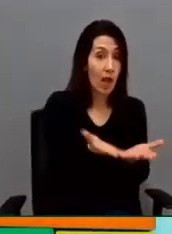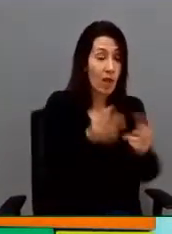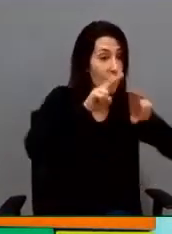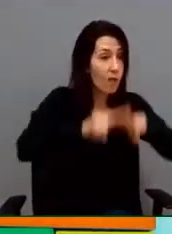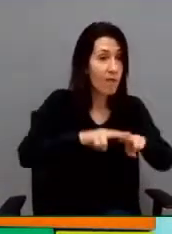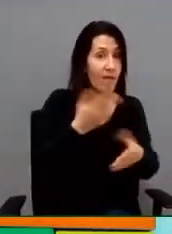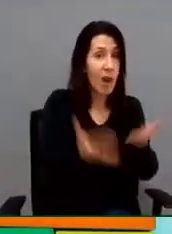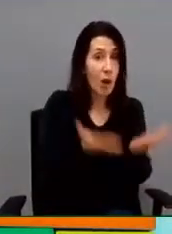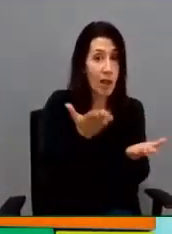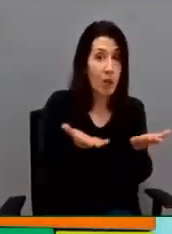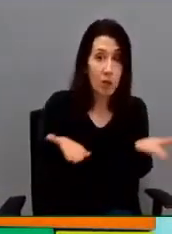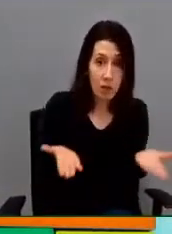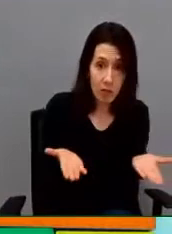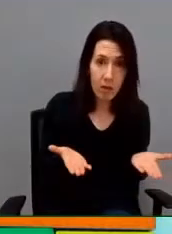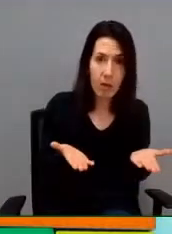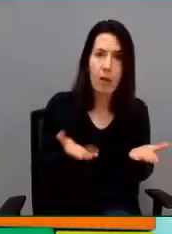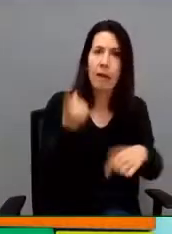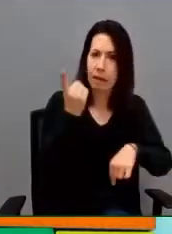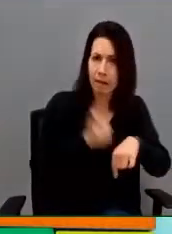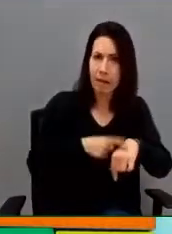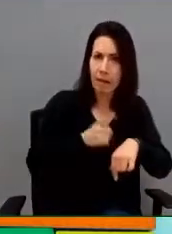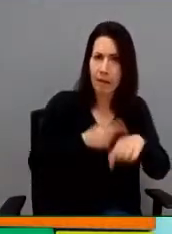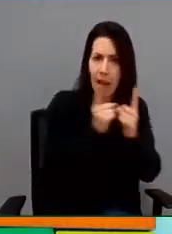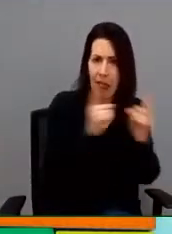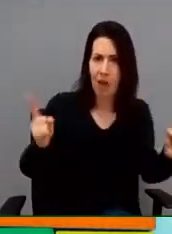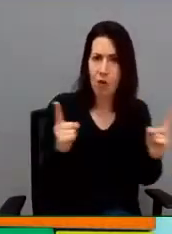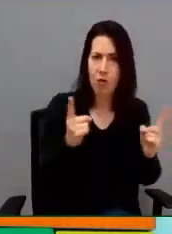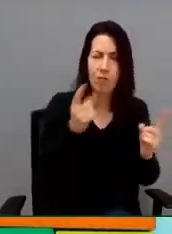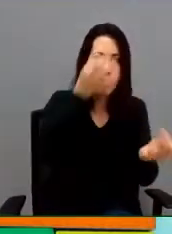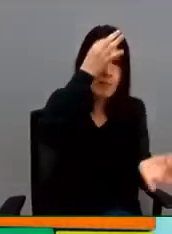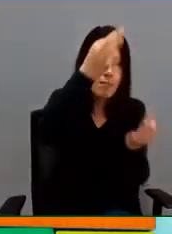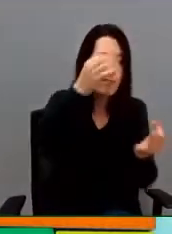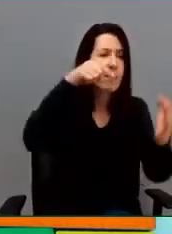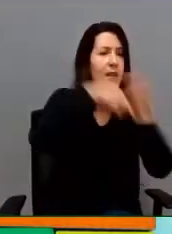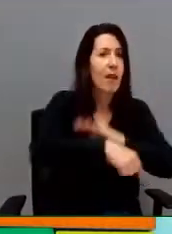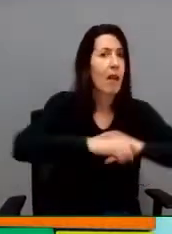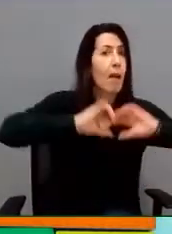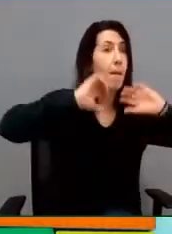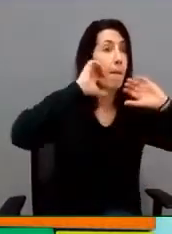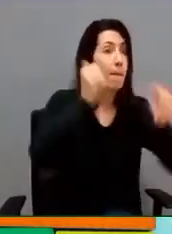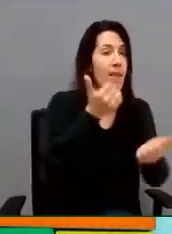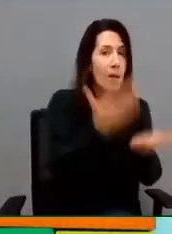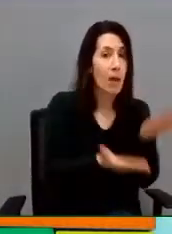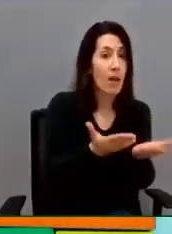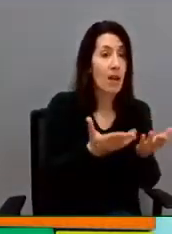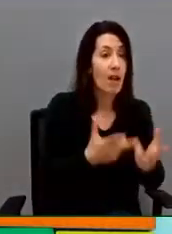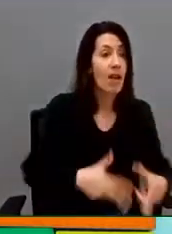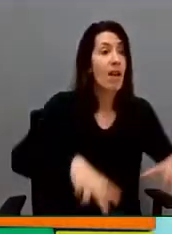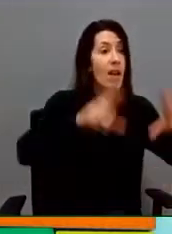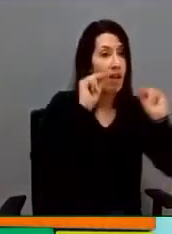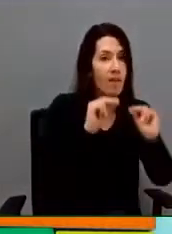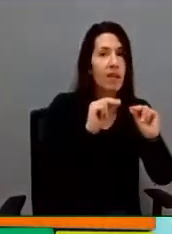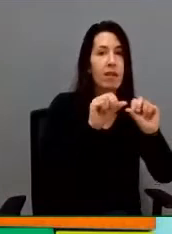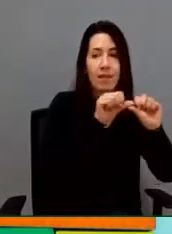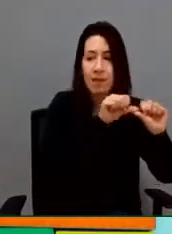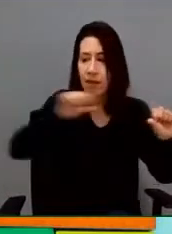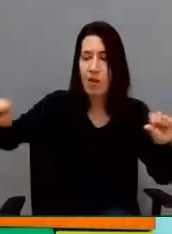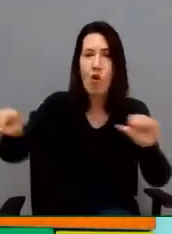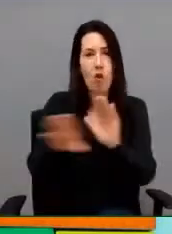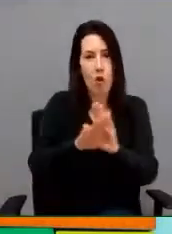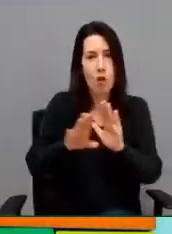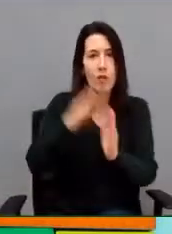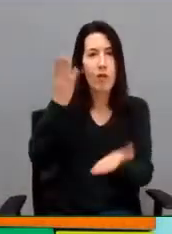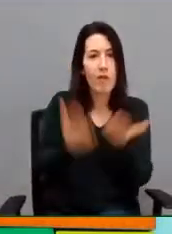extensa inicialmente que posteriormente se sigue desarrollando de forma